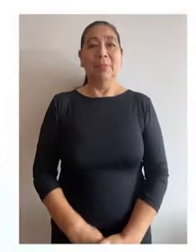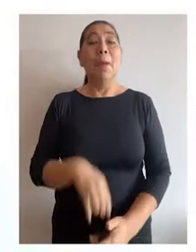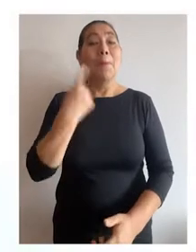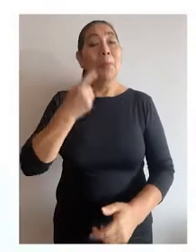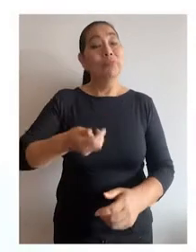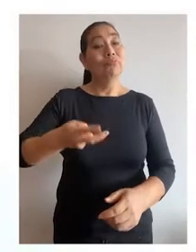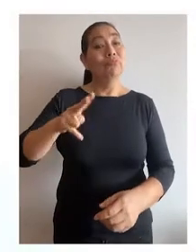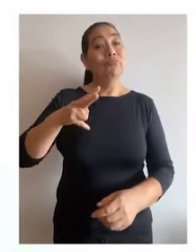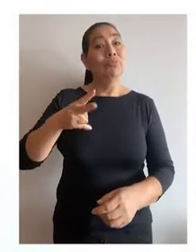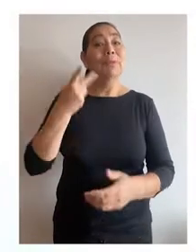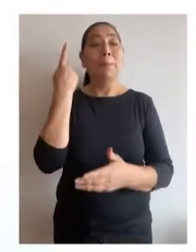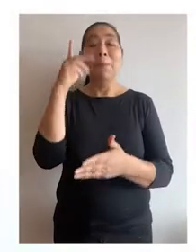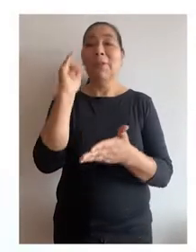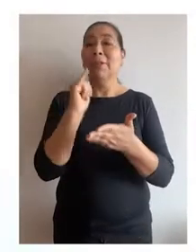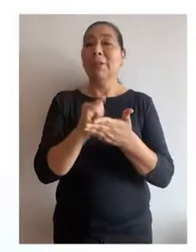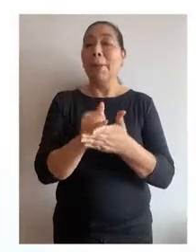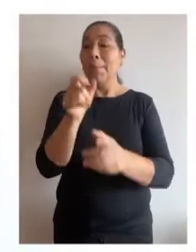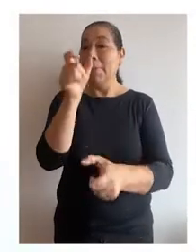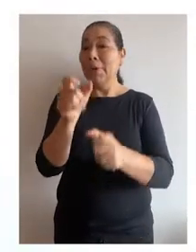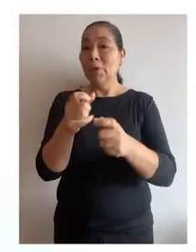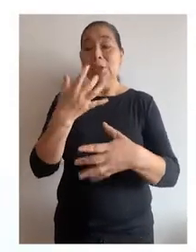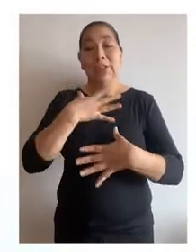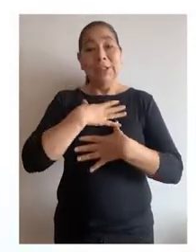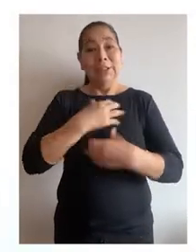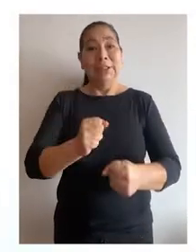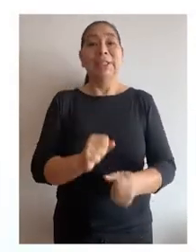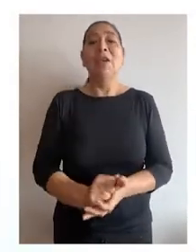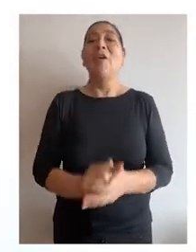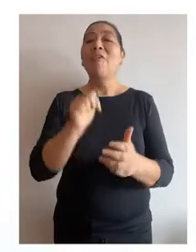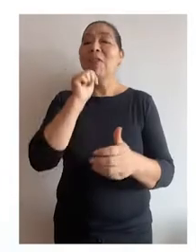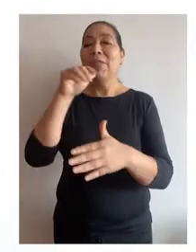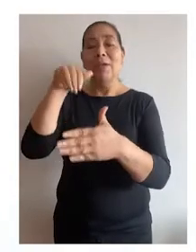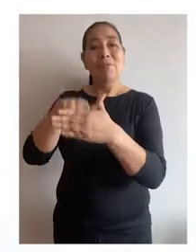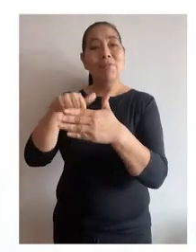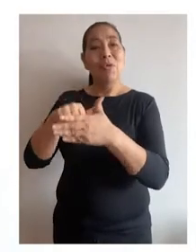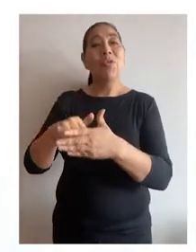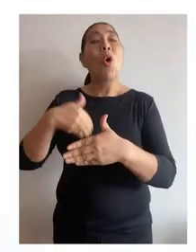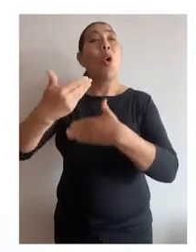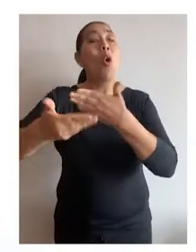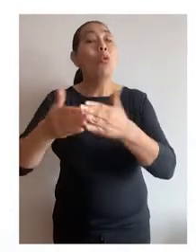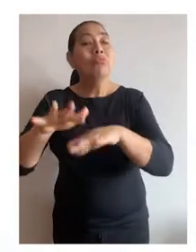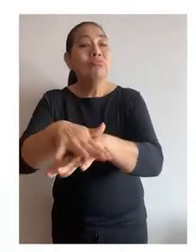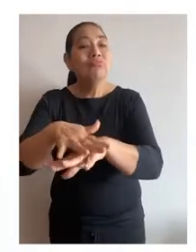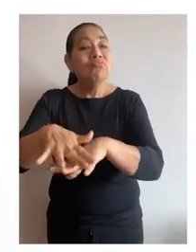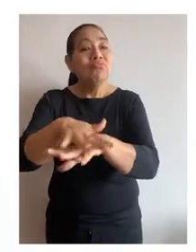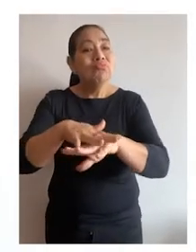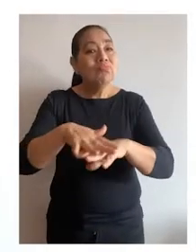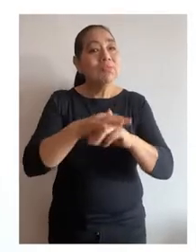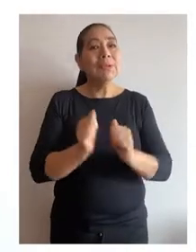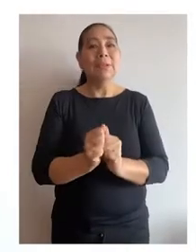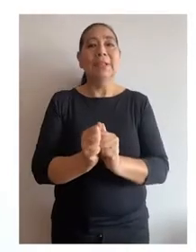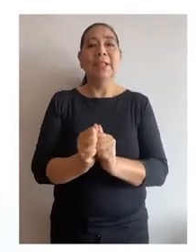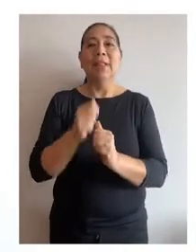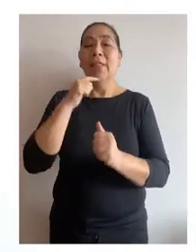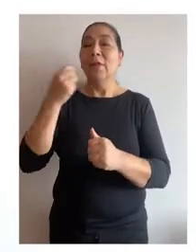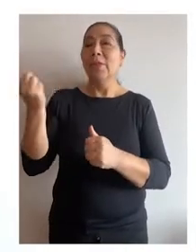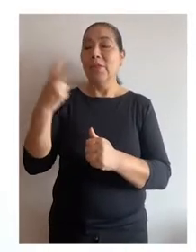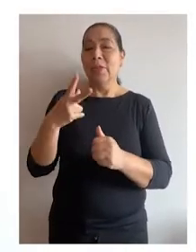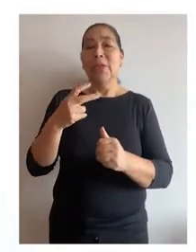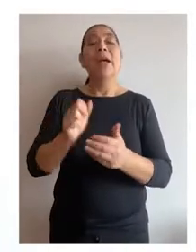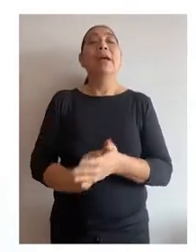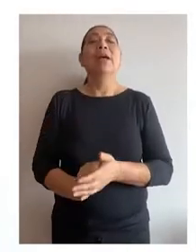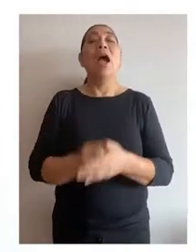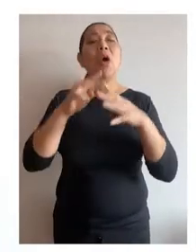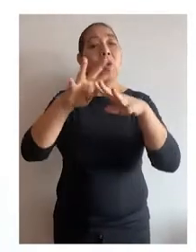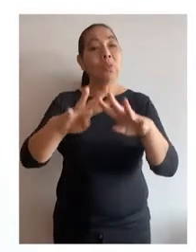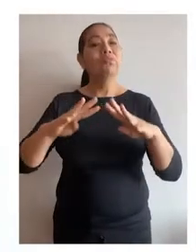El caso de ascensos automáticos en el personal del sector salud quedó al voto junto a otros cuatro procesos constitucionales en la